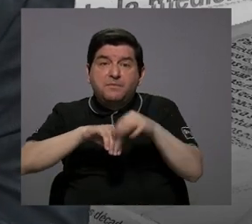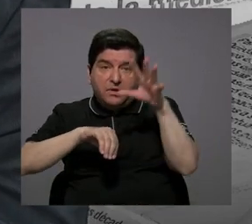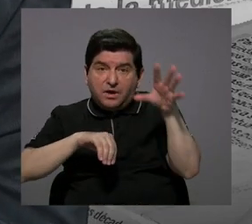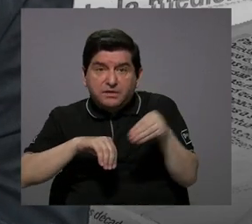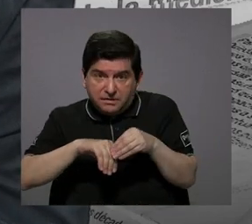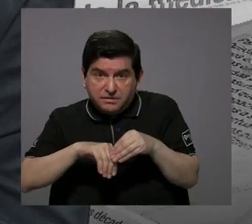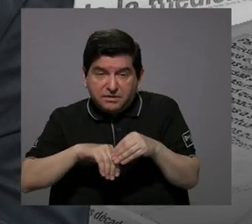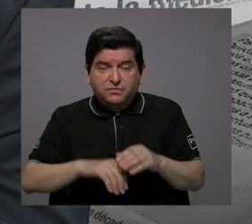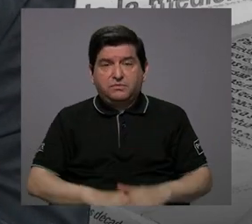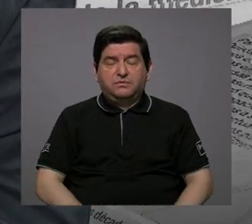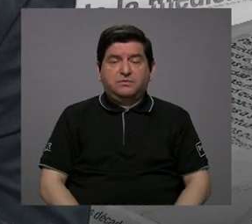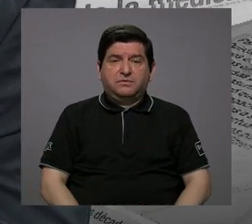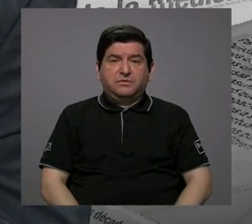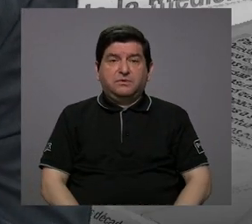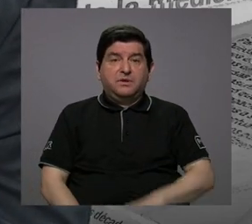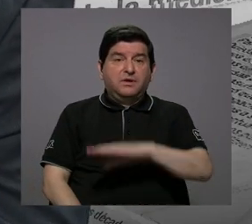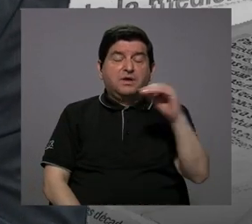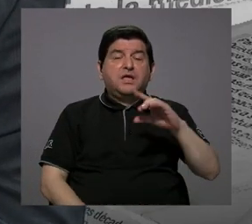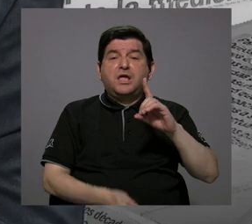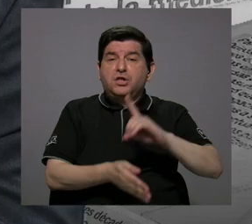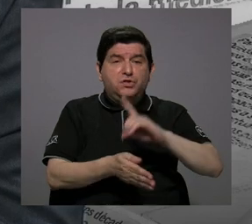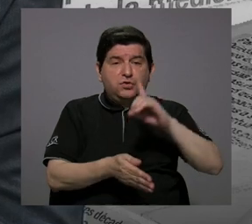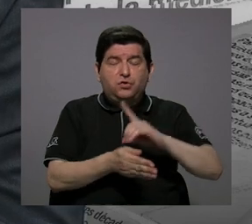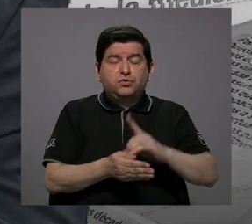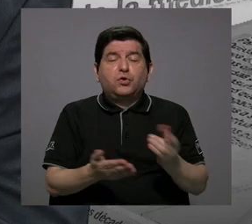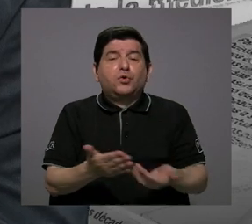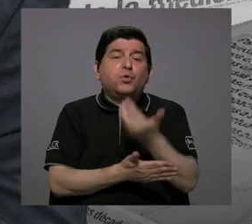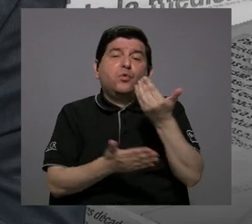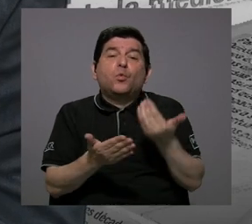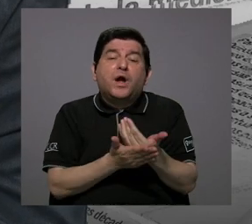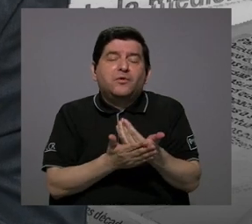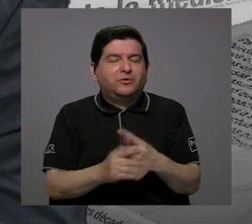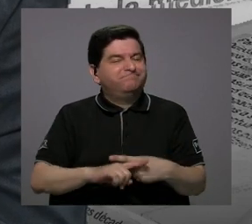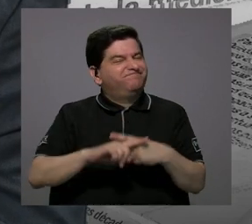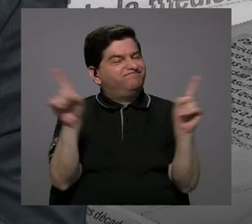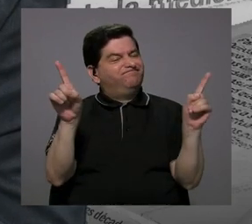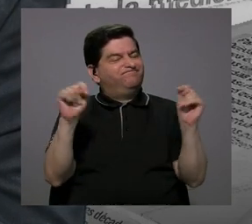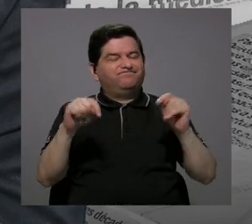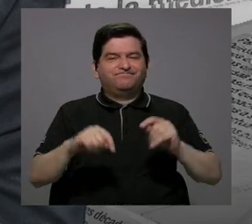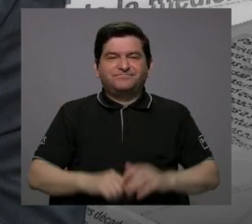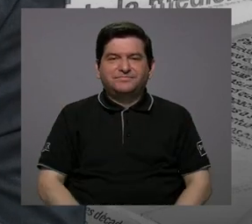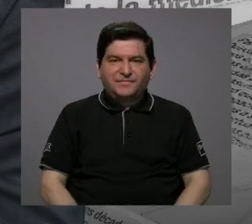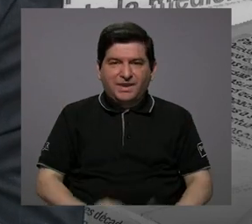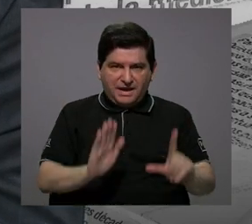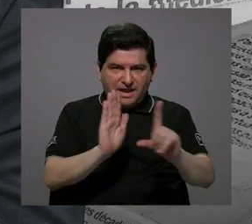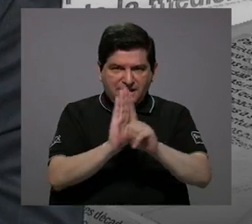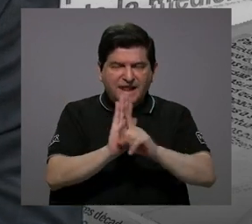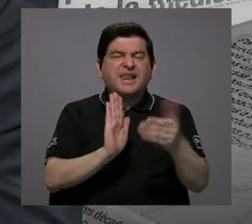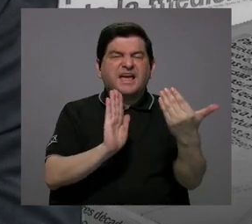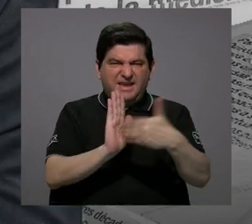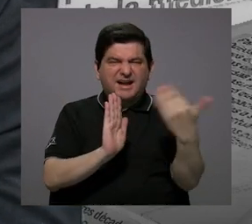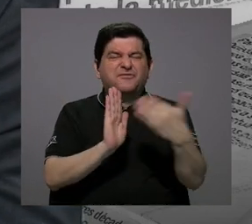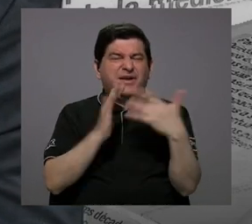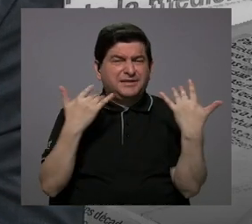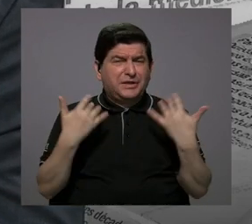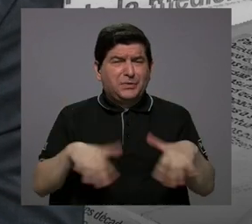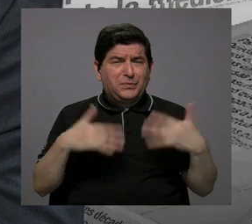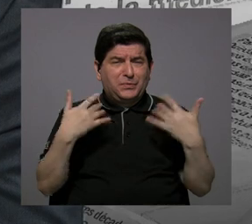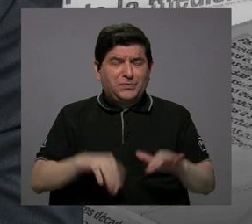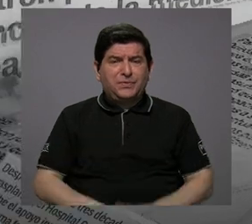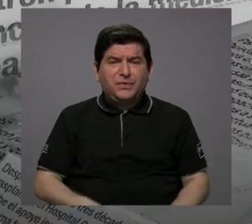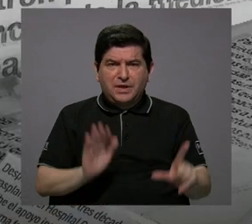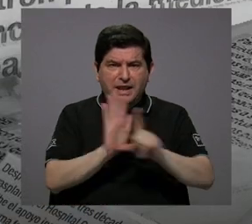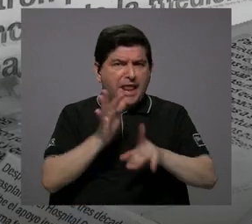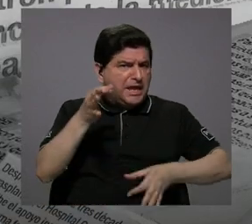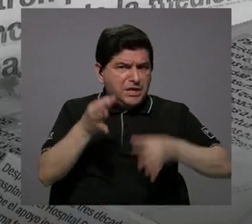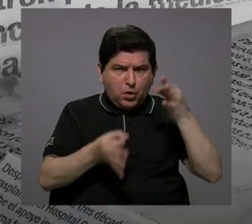y el médico que recién está ingresando. Entonces creo que la ley está perjudicando muchísimo. Es una ley